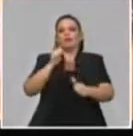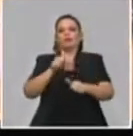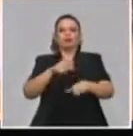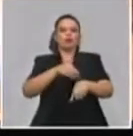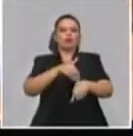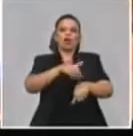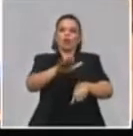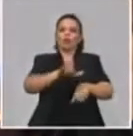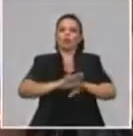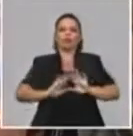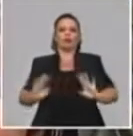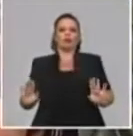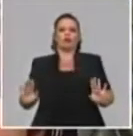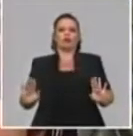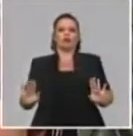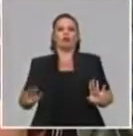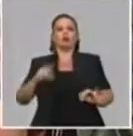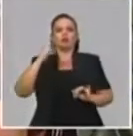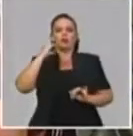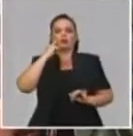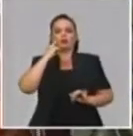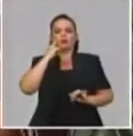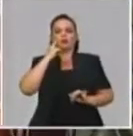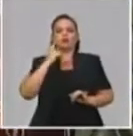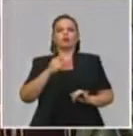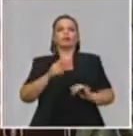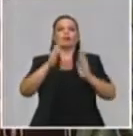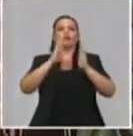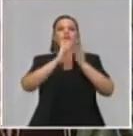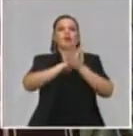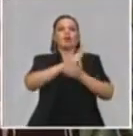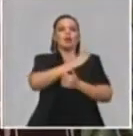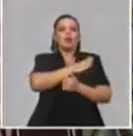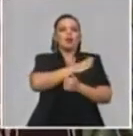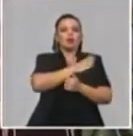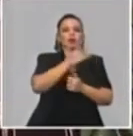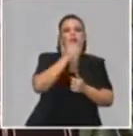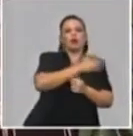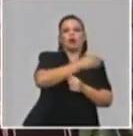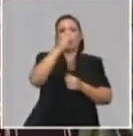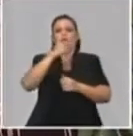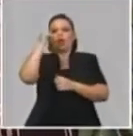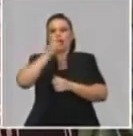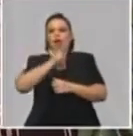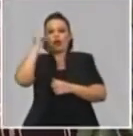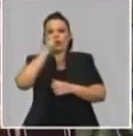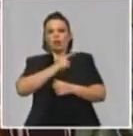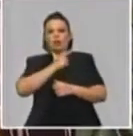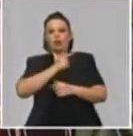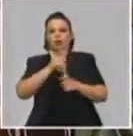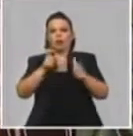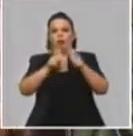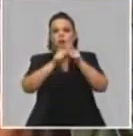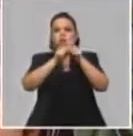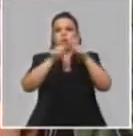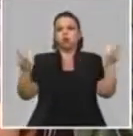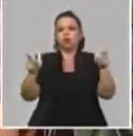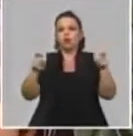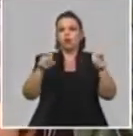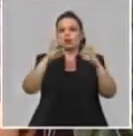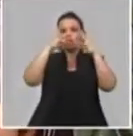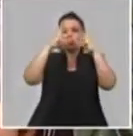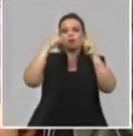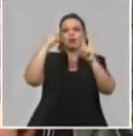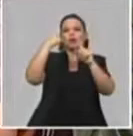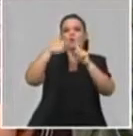apreciar lo que estoy informando, de marzo a abril nueve veces crecieron las órdenes en la tienda virtual de